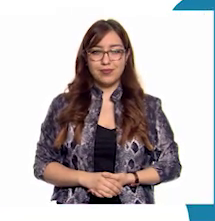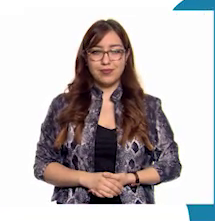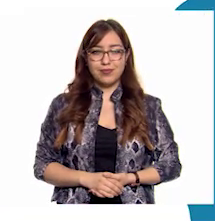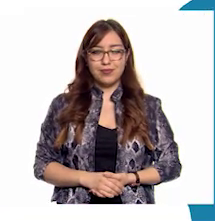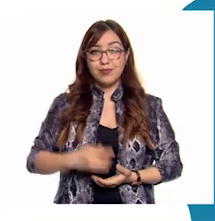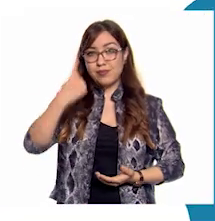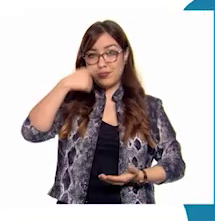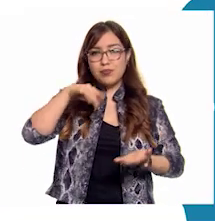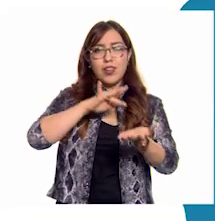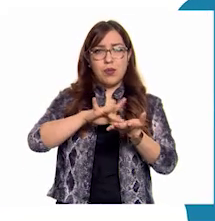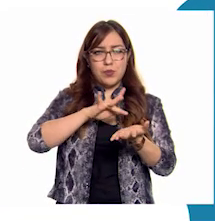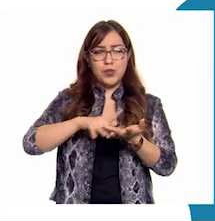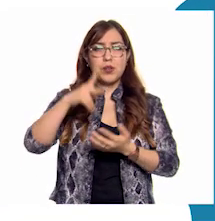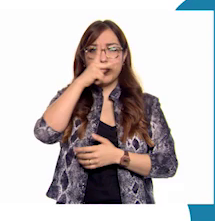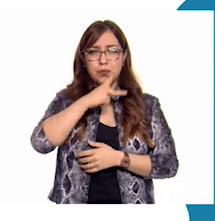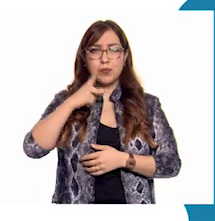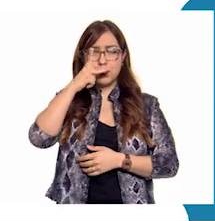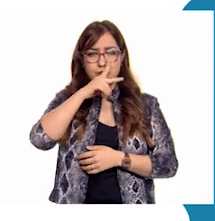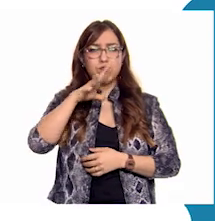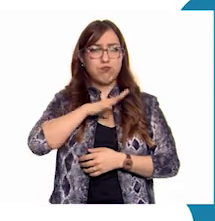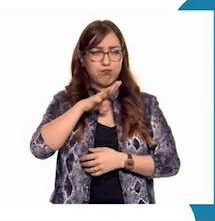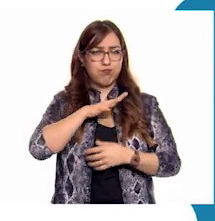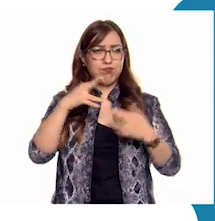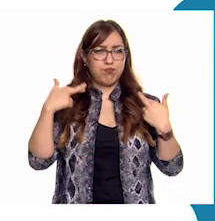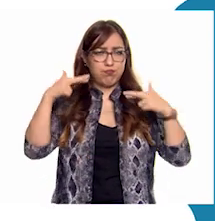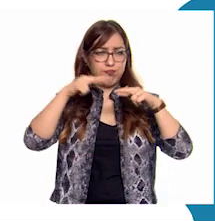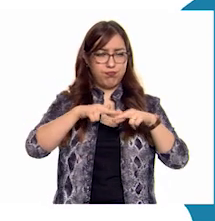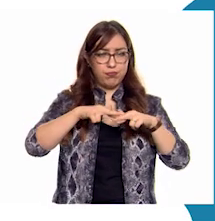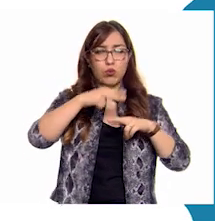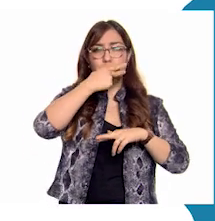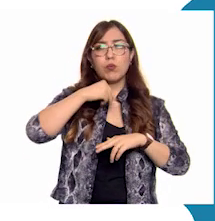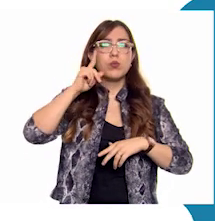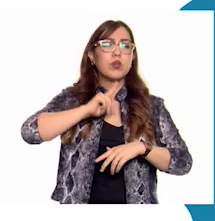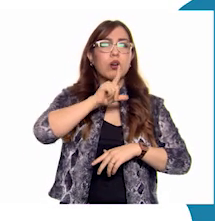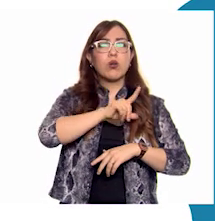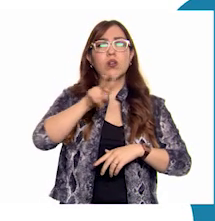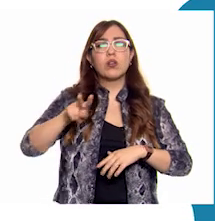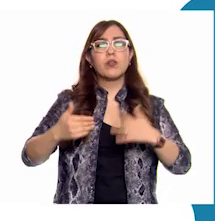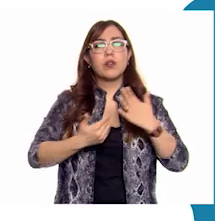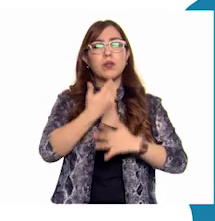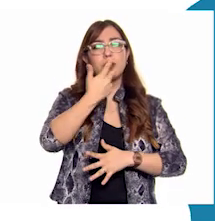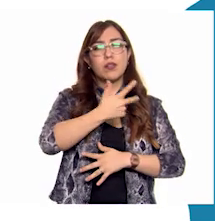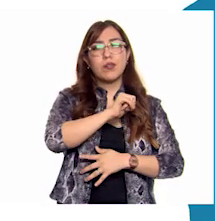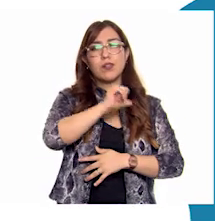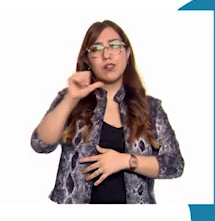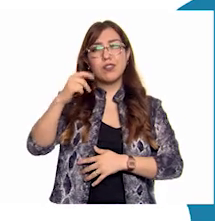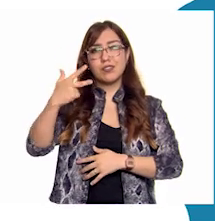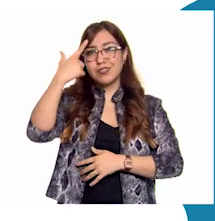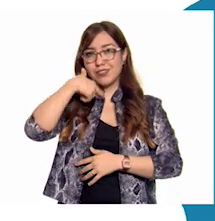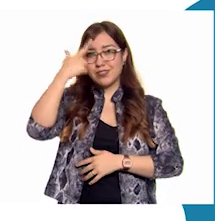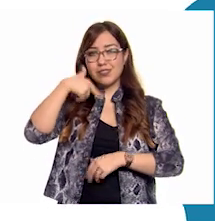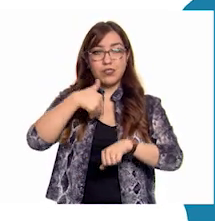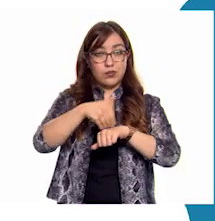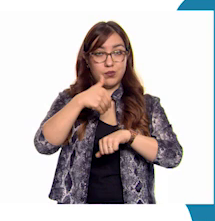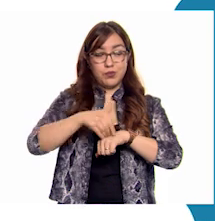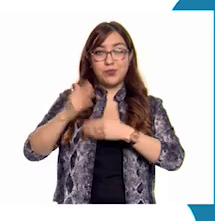Para apoyo pedagógico Hay maestras y maestros De lunes a viernes De 8 a 20 horas En el teléfono